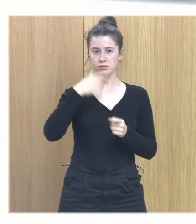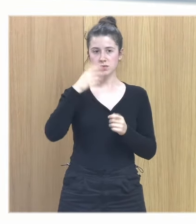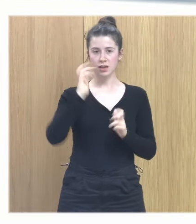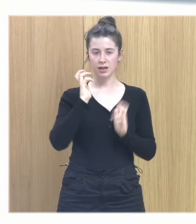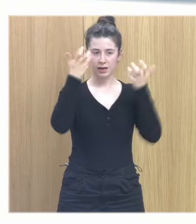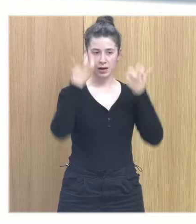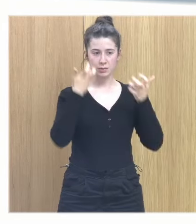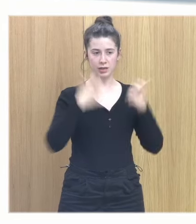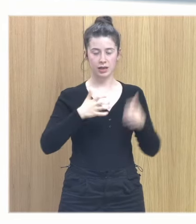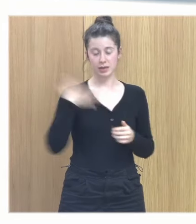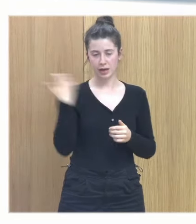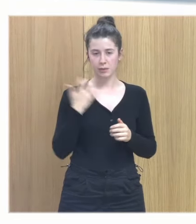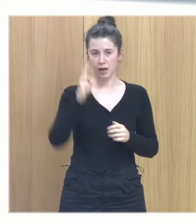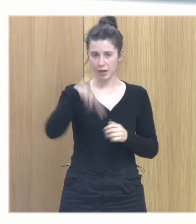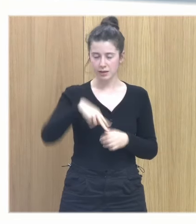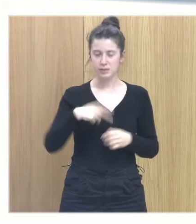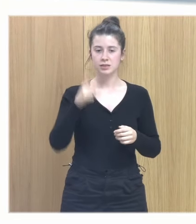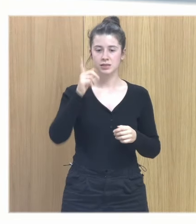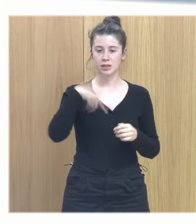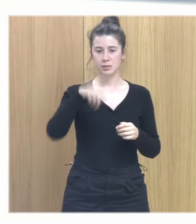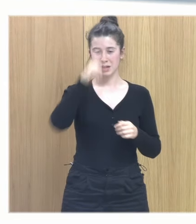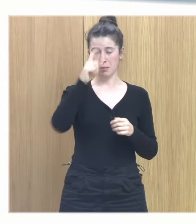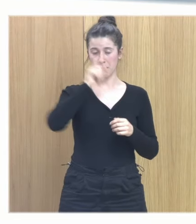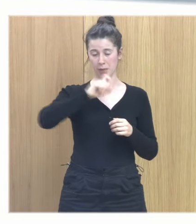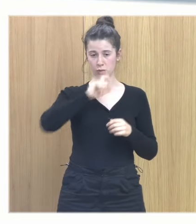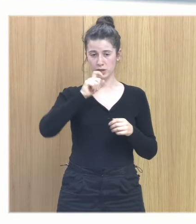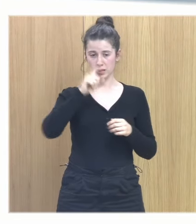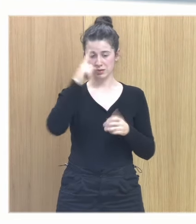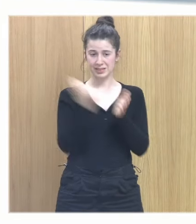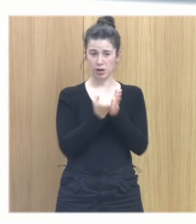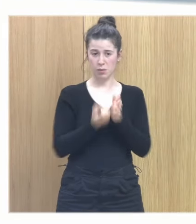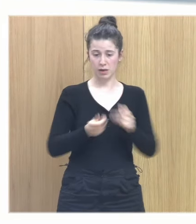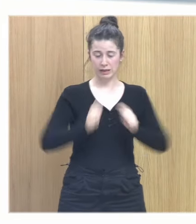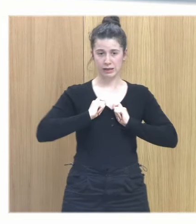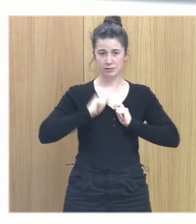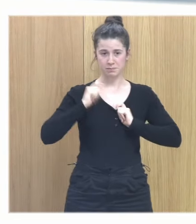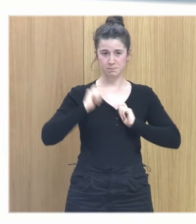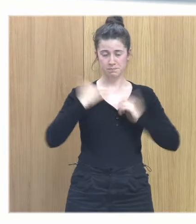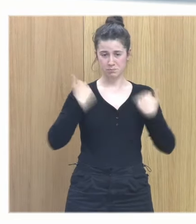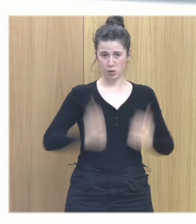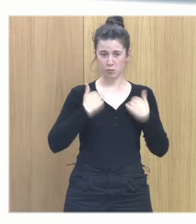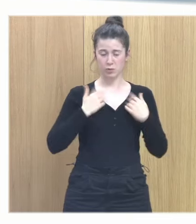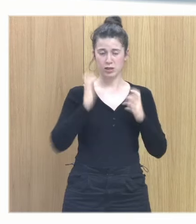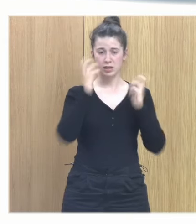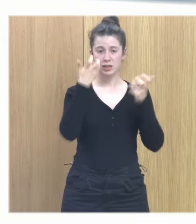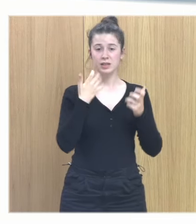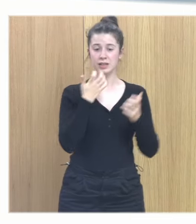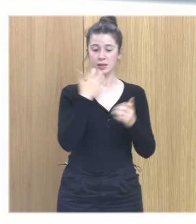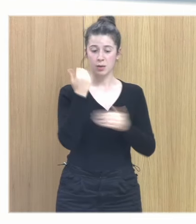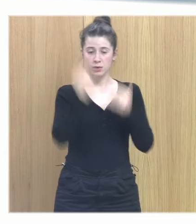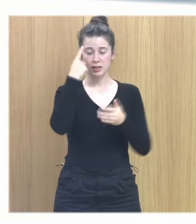corporal para trabajar la memoria corporal que deja el trauma sin la cual no va a funcionar el proceso psicoterapéutico si no